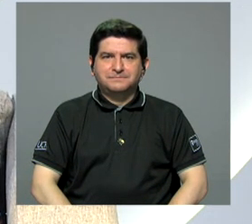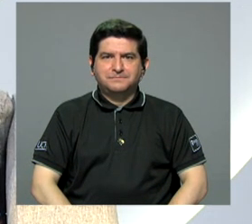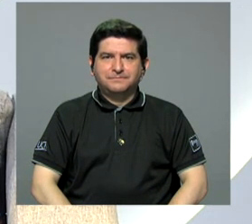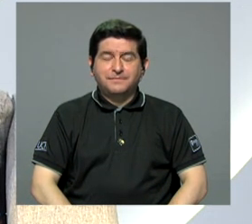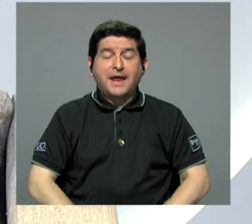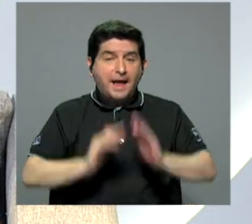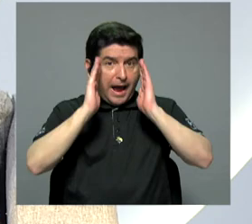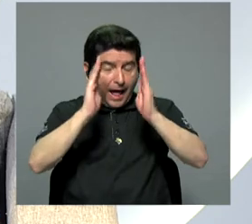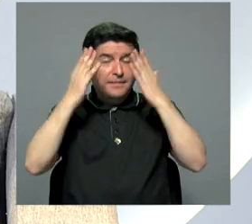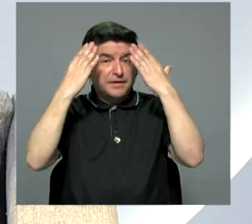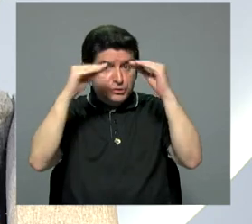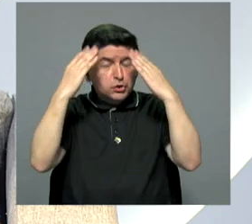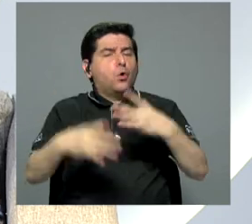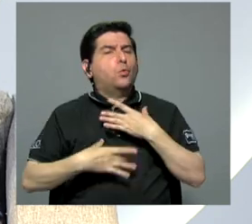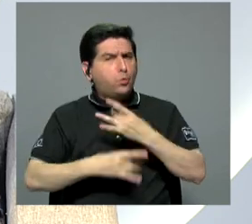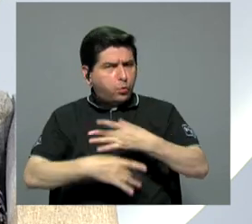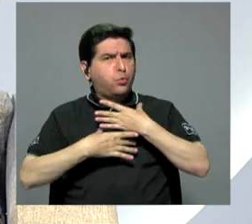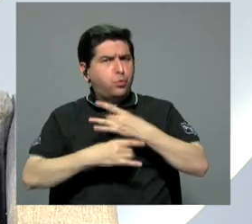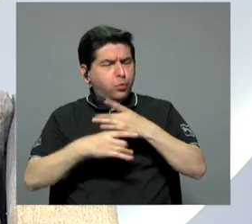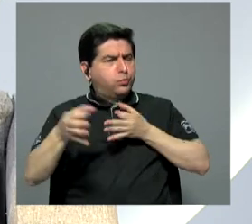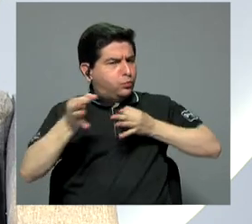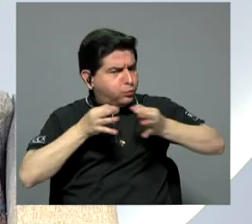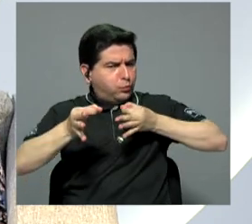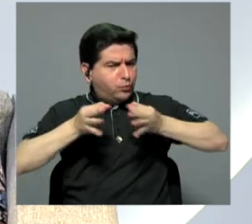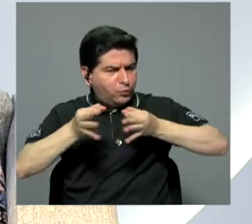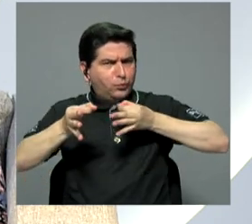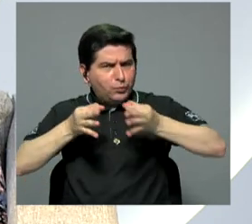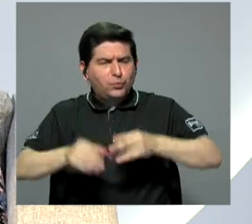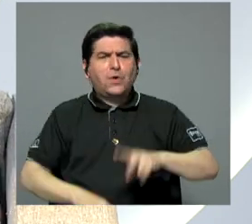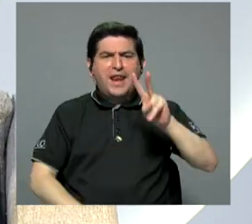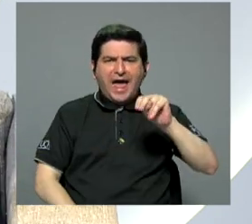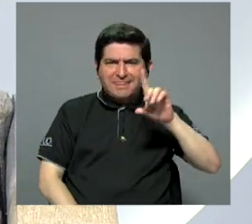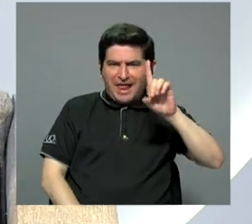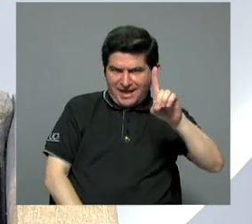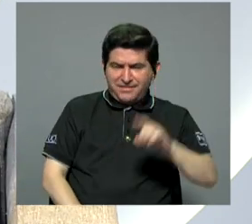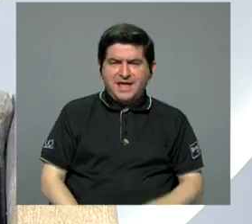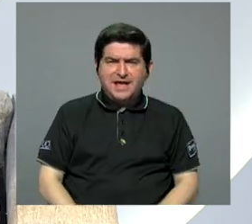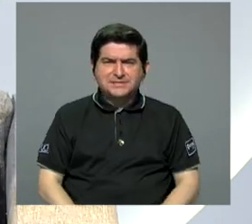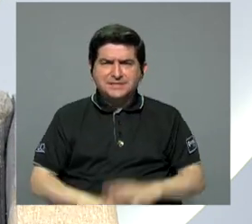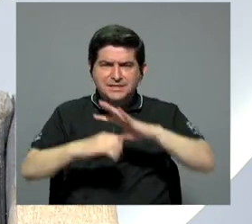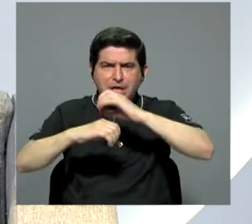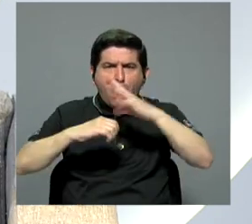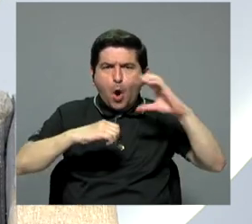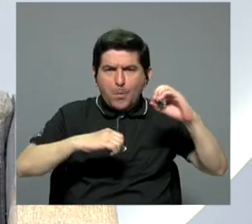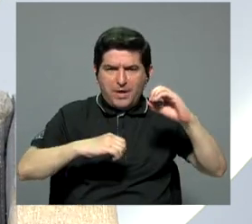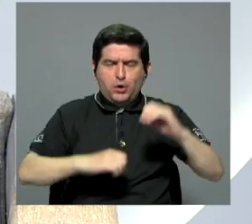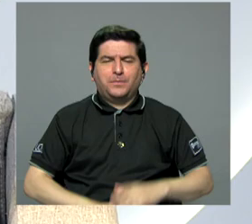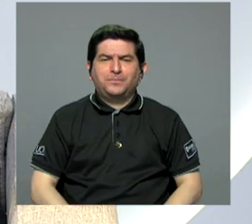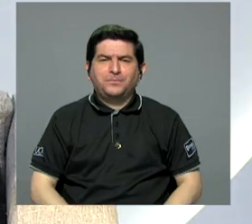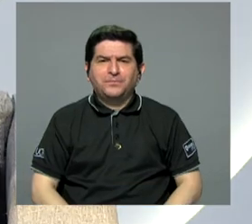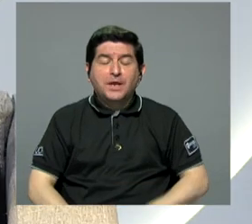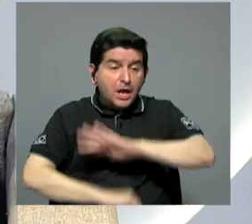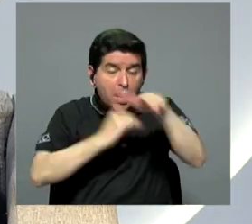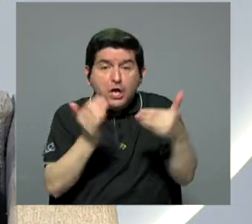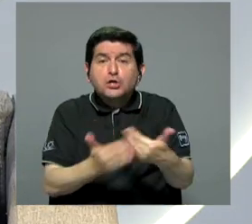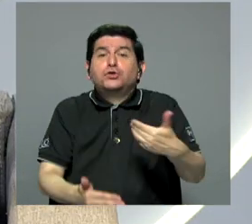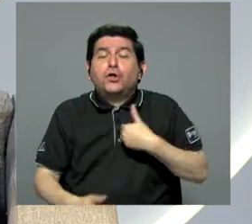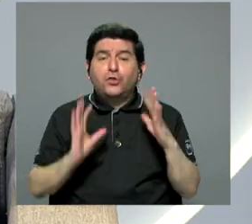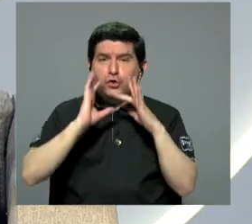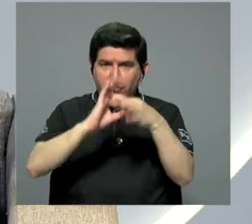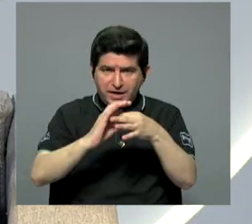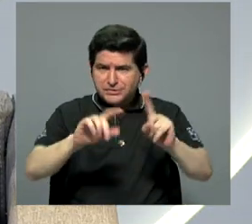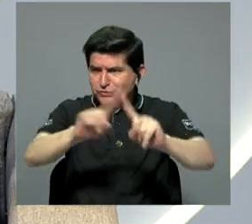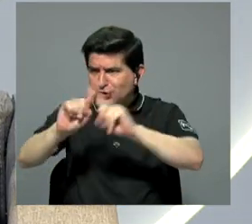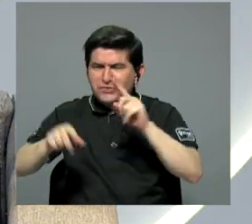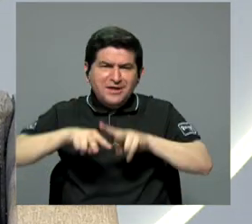Estábamos escuchando una información muy interesante, este explicativo de Natalia Díaz sobre Omicron, bueno, y todo lo que tiene que ver